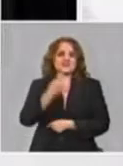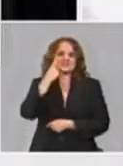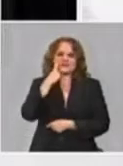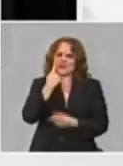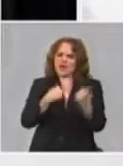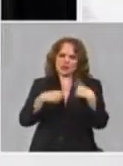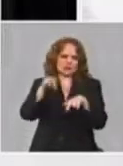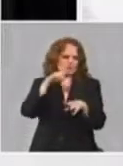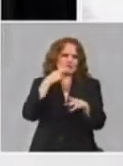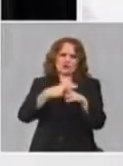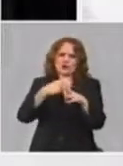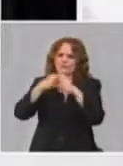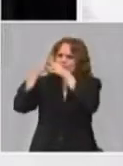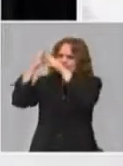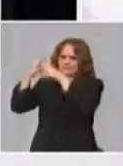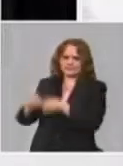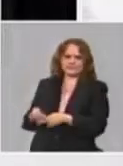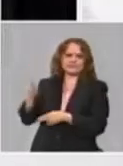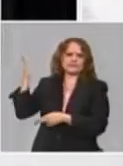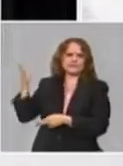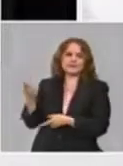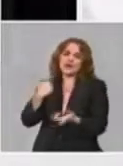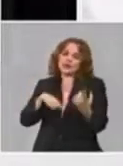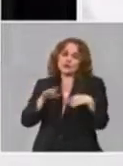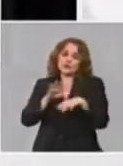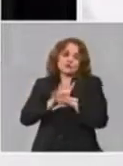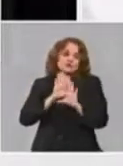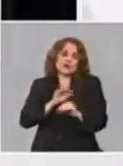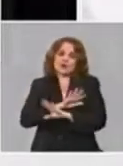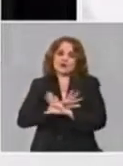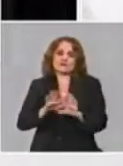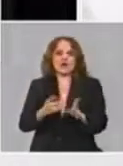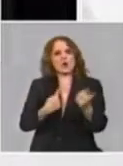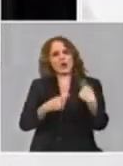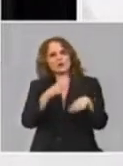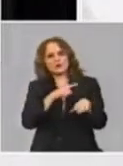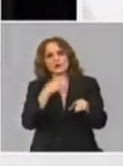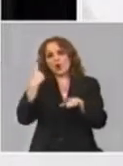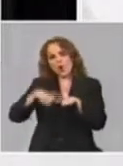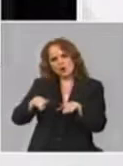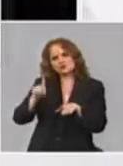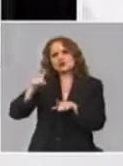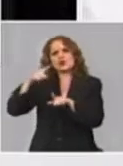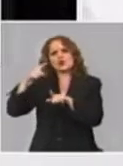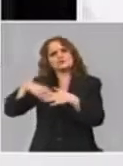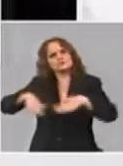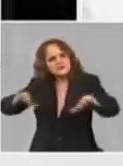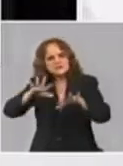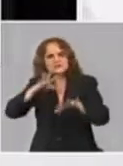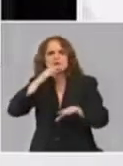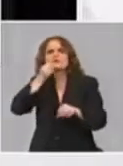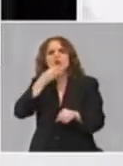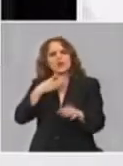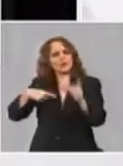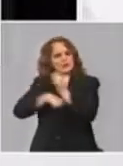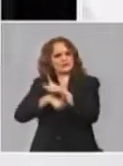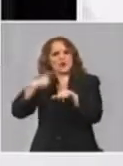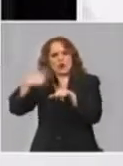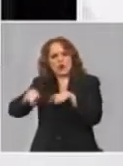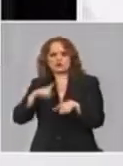algún día ya hablaremos más adelante aquí porque hemos hablado de otros pero estos son en búsqueda de nuevos medicamentos. que están pero